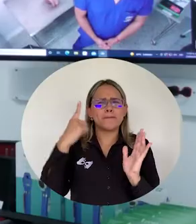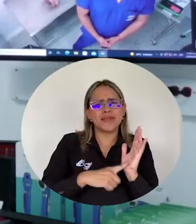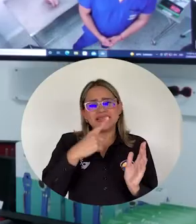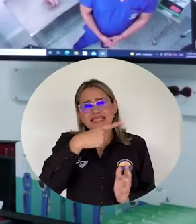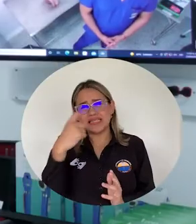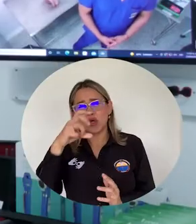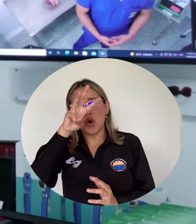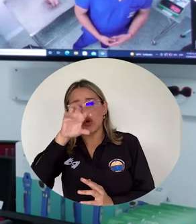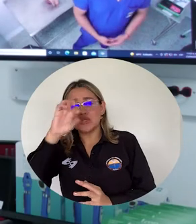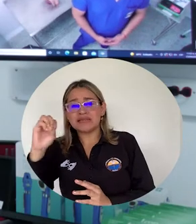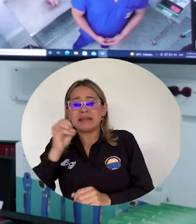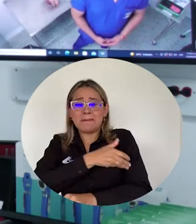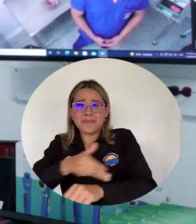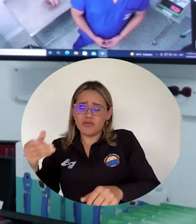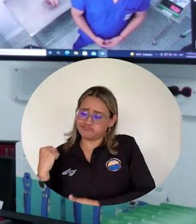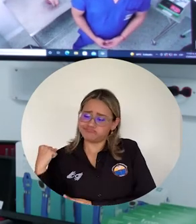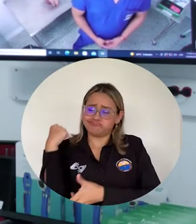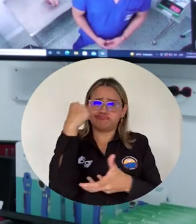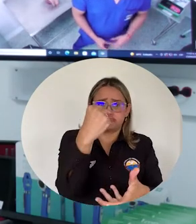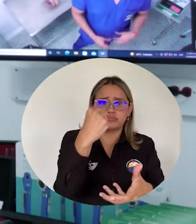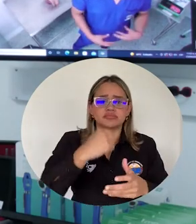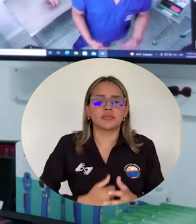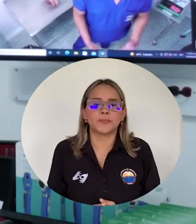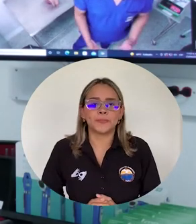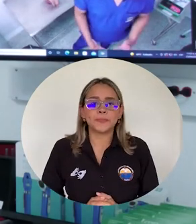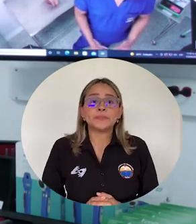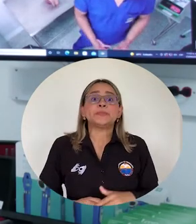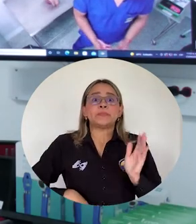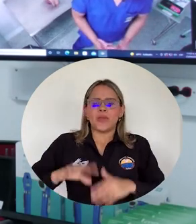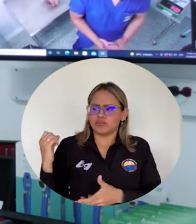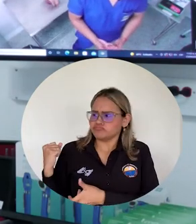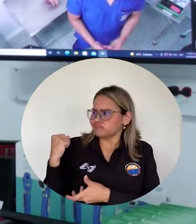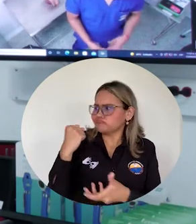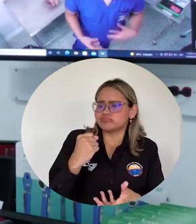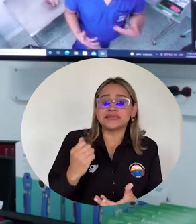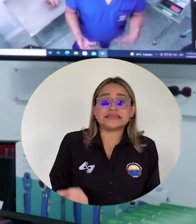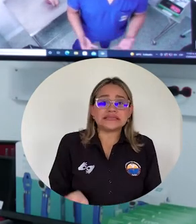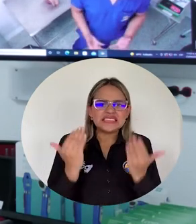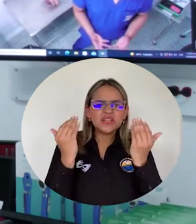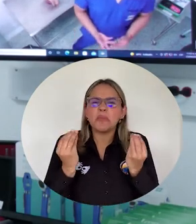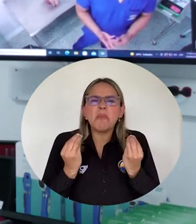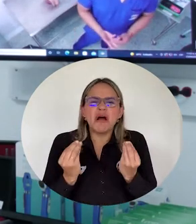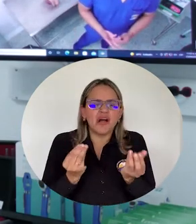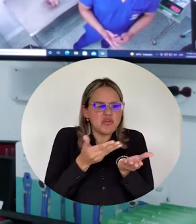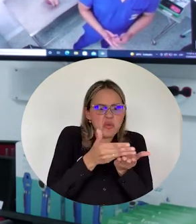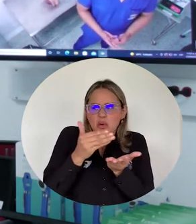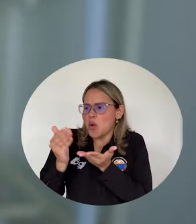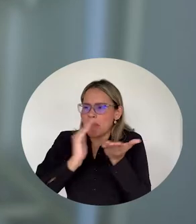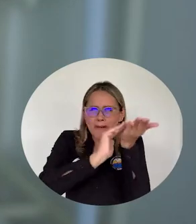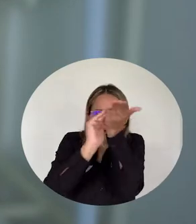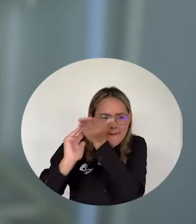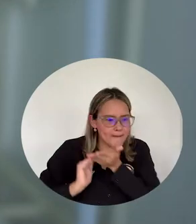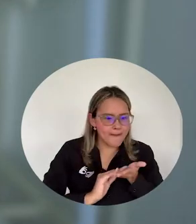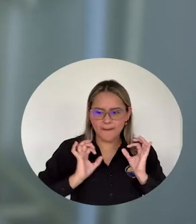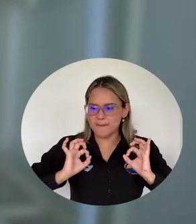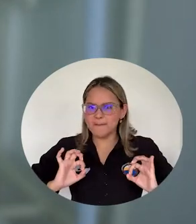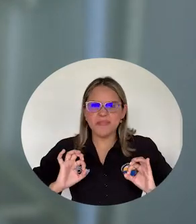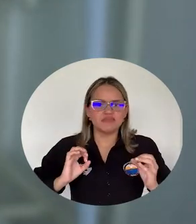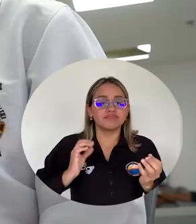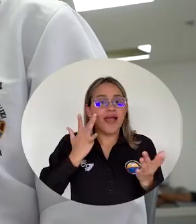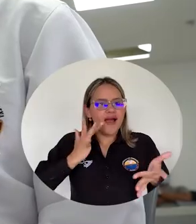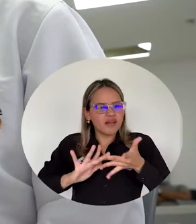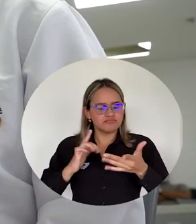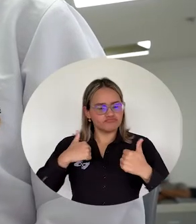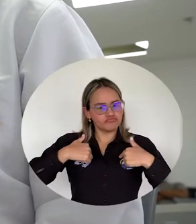pesos. Contamos con una dotación muy grande, dotación que nos va a permitir generar mejores prácticas y generar